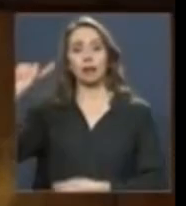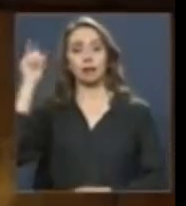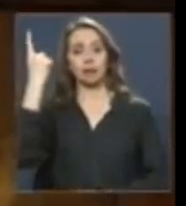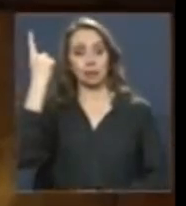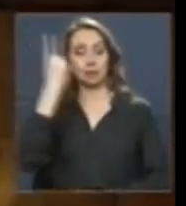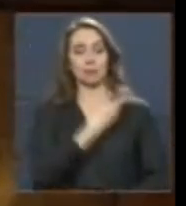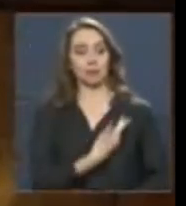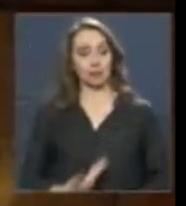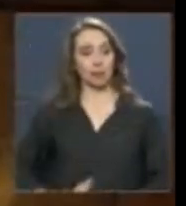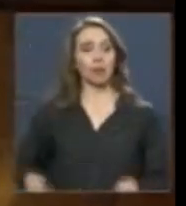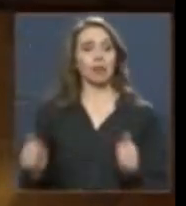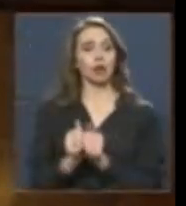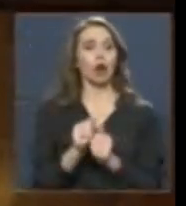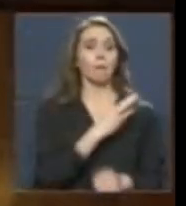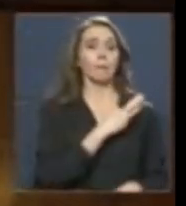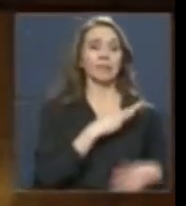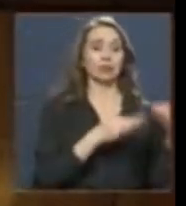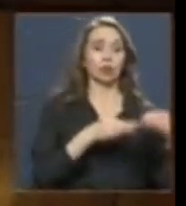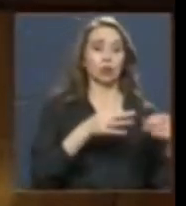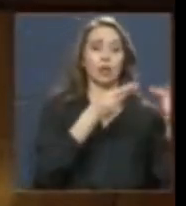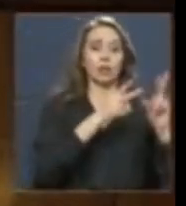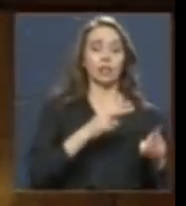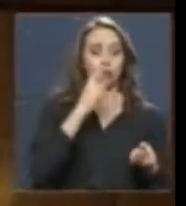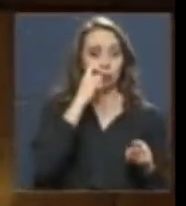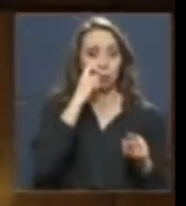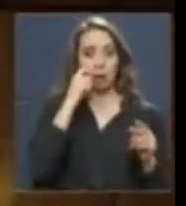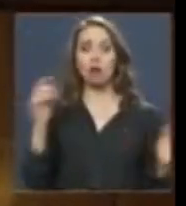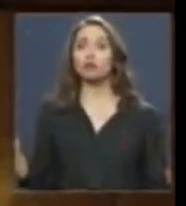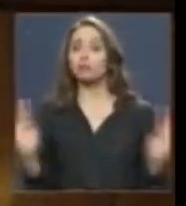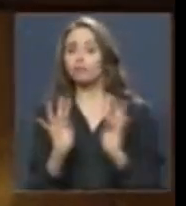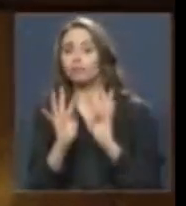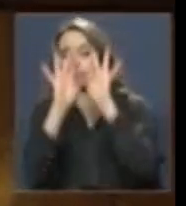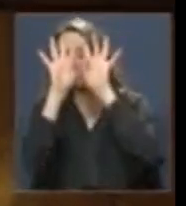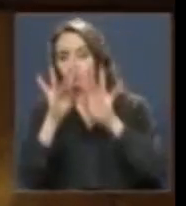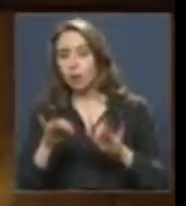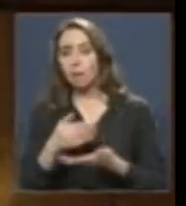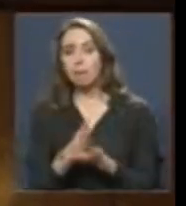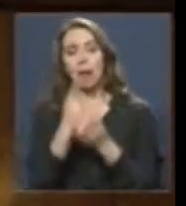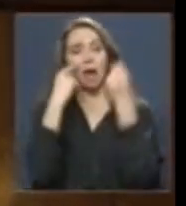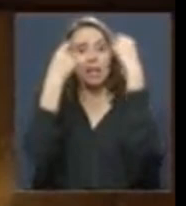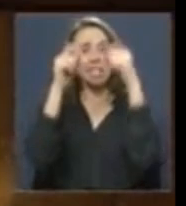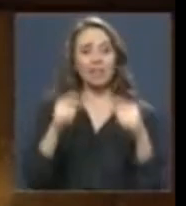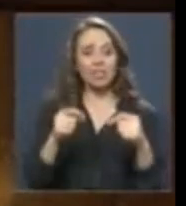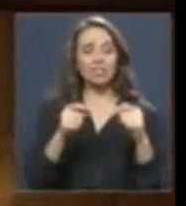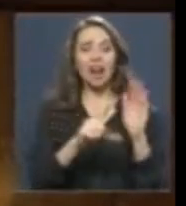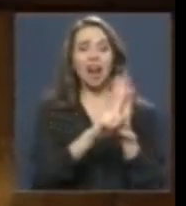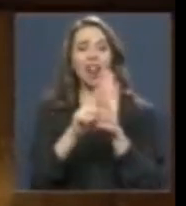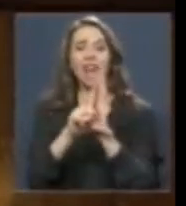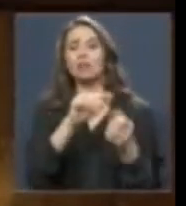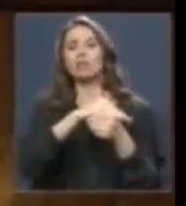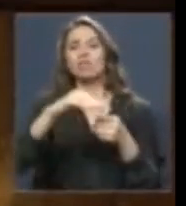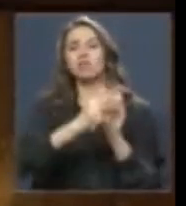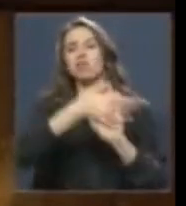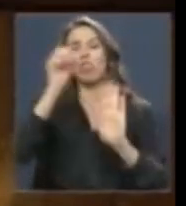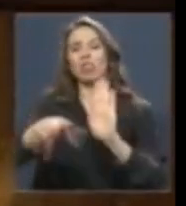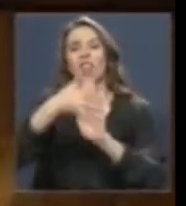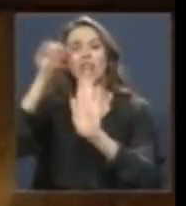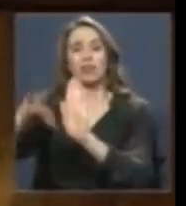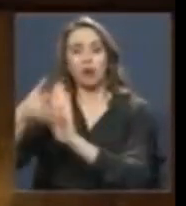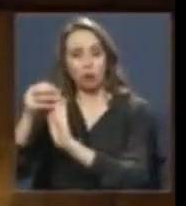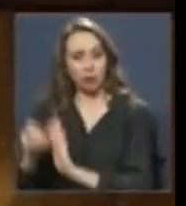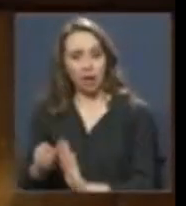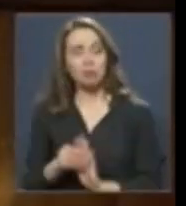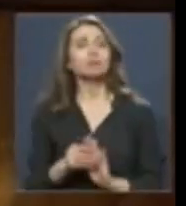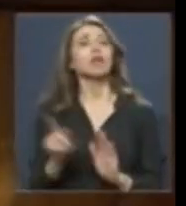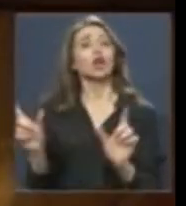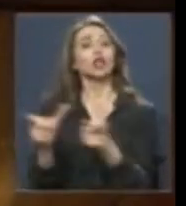en conjunto con el Ministerio de Justicia y Derechos Humanos, elaboraría un plan de revisión y derogación legislativa. Fruto del debate en